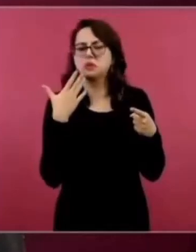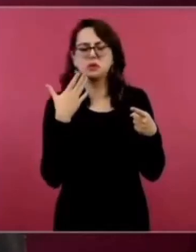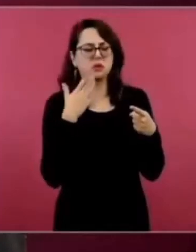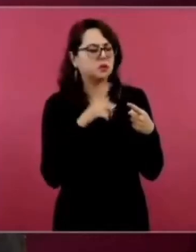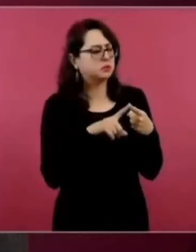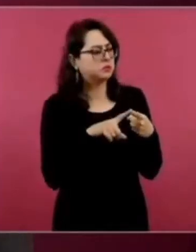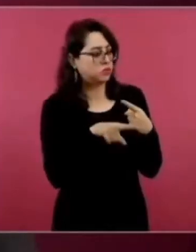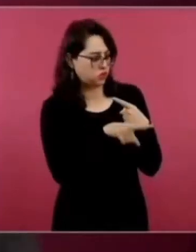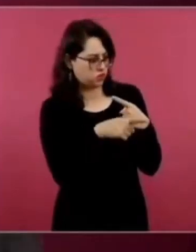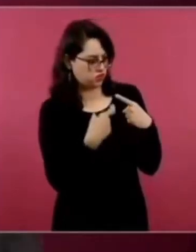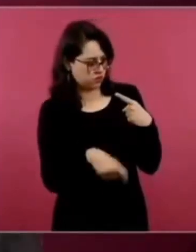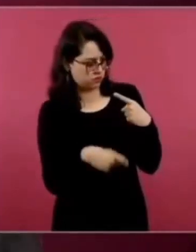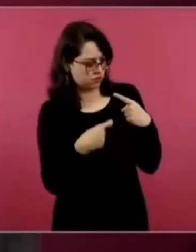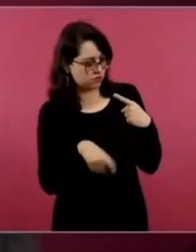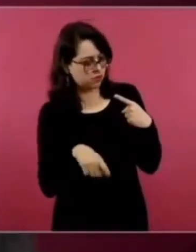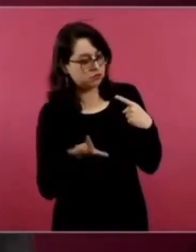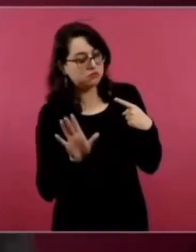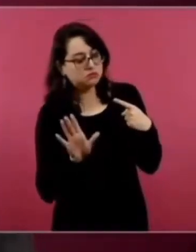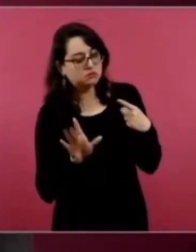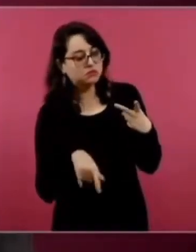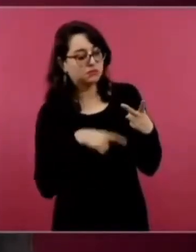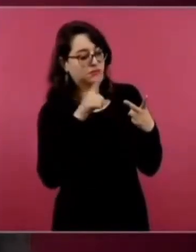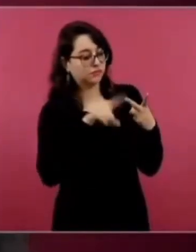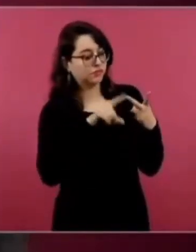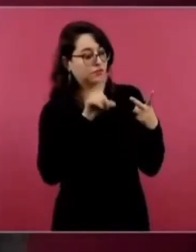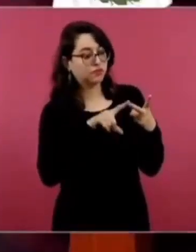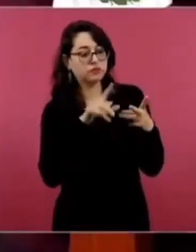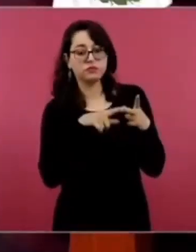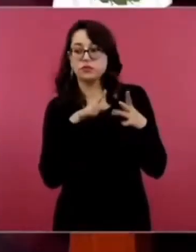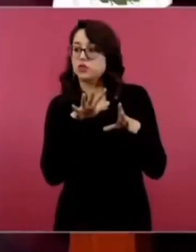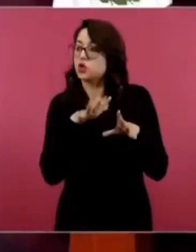¿En lo social? ¿Se está destruyendo?